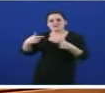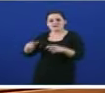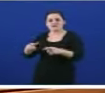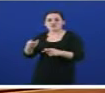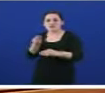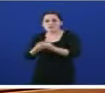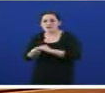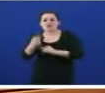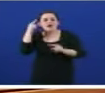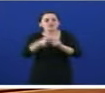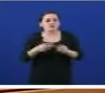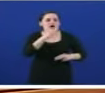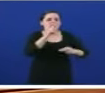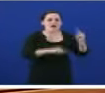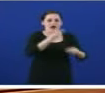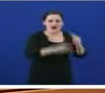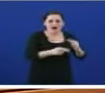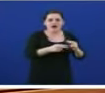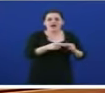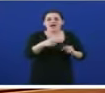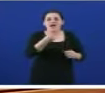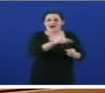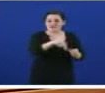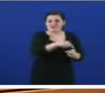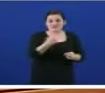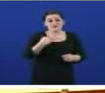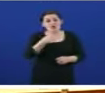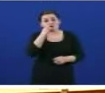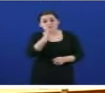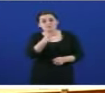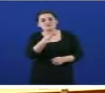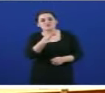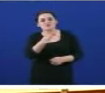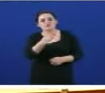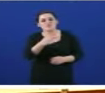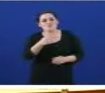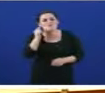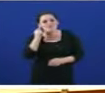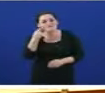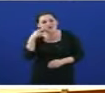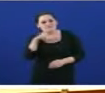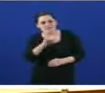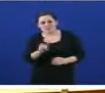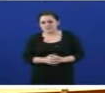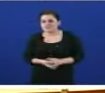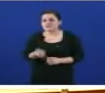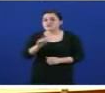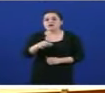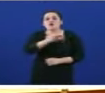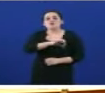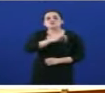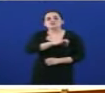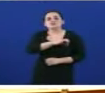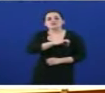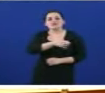declaración de intencións do seu compromiso coas mulleres. E a causa tampouco remata aquí. vostede foi un dos